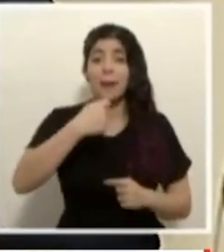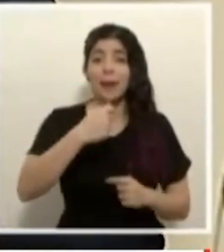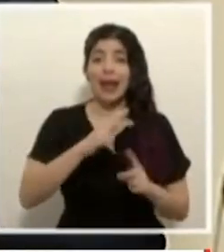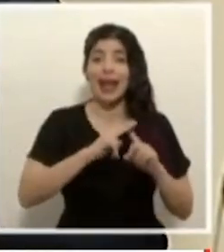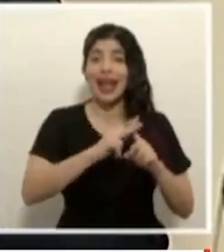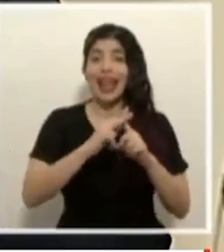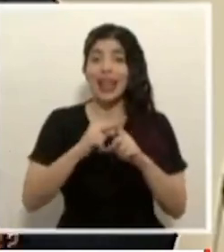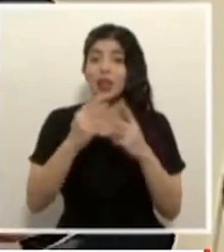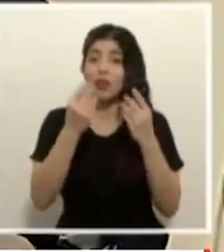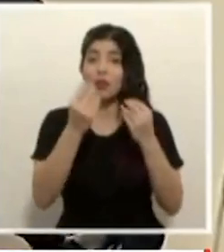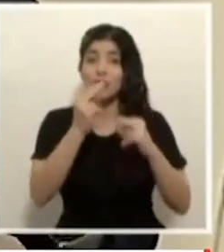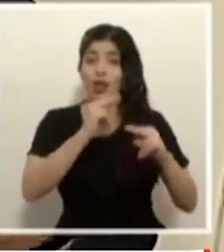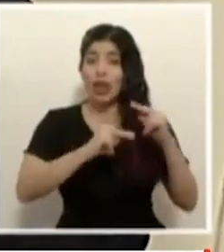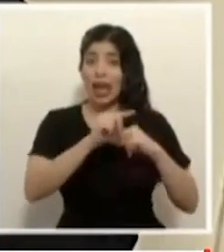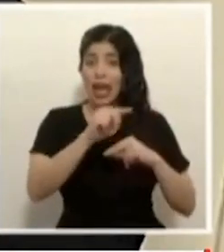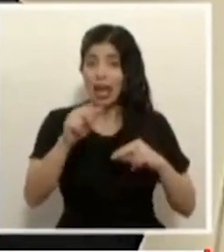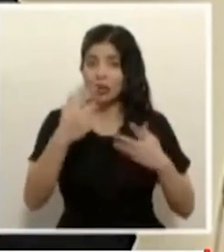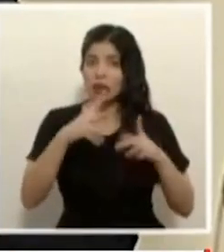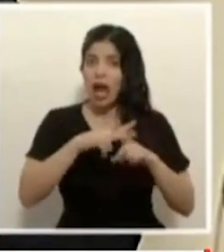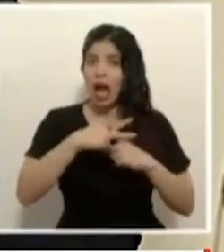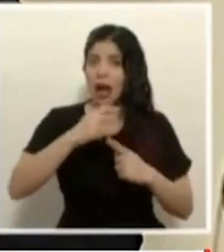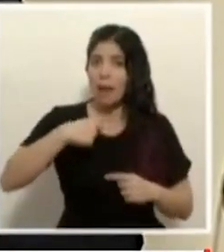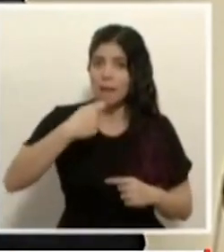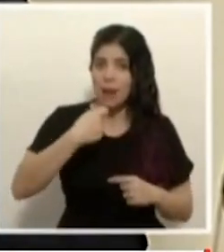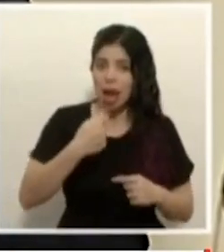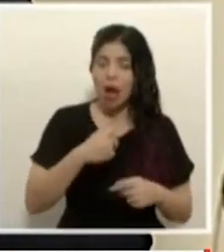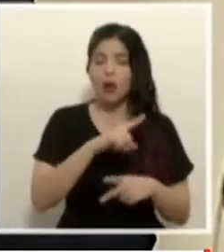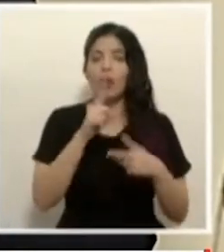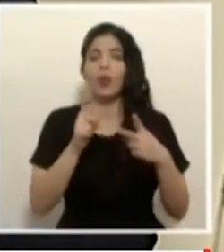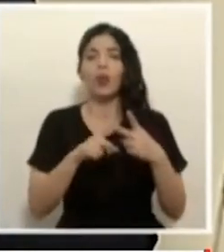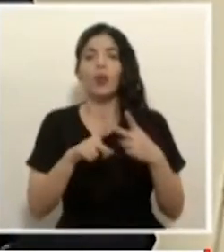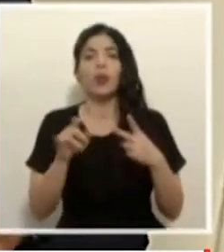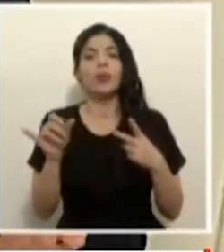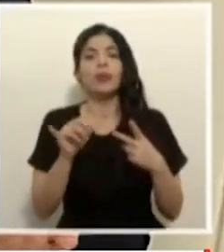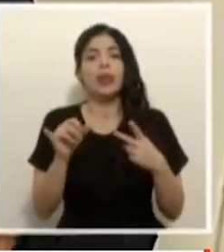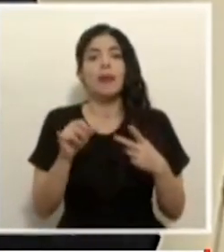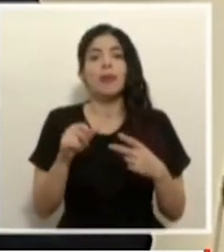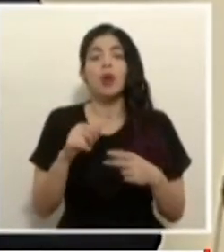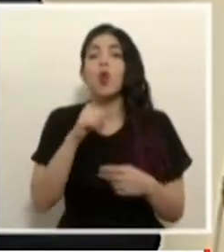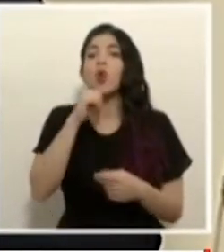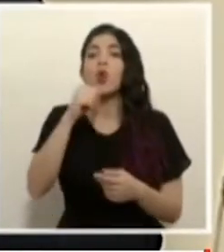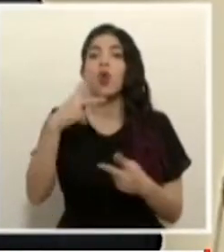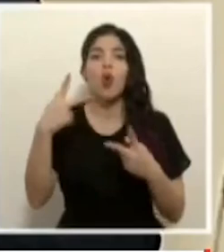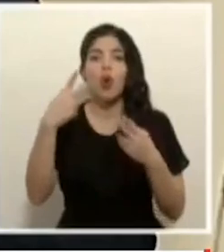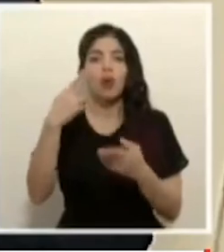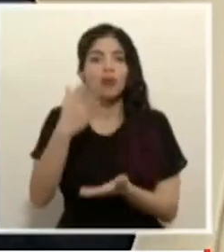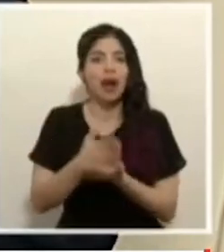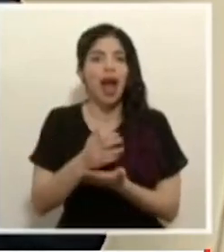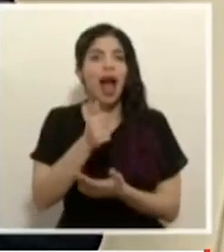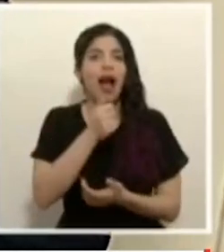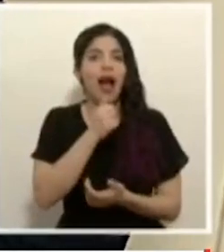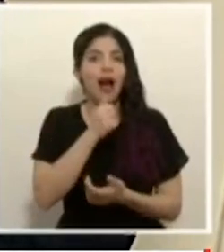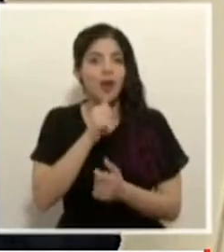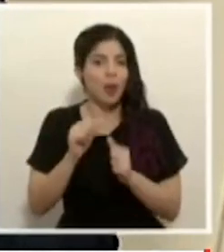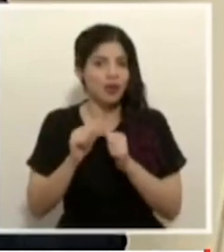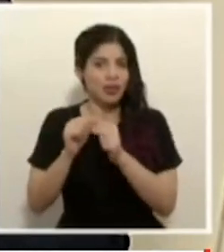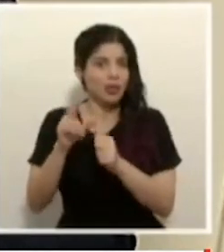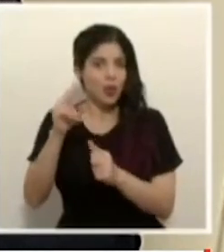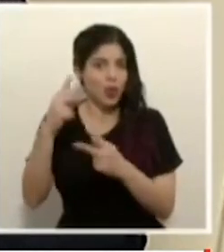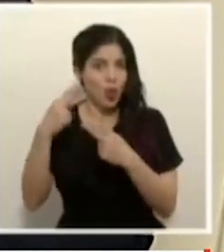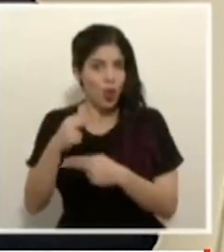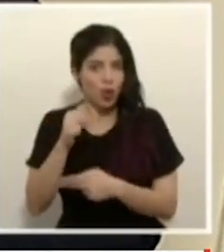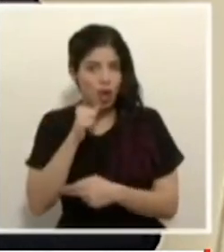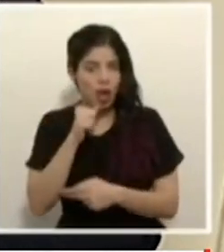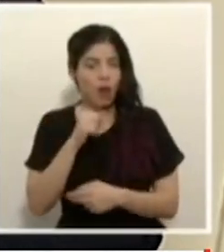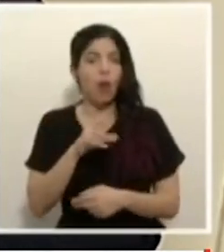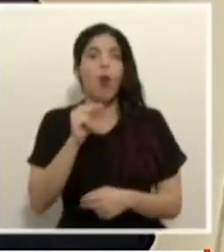muchos de esos locales como se ha luchado con el tema de no cortes de agua que mantiene la edad o no cortes